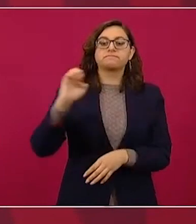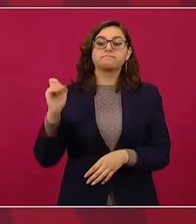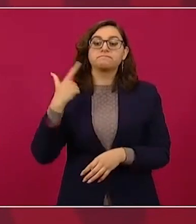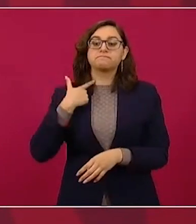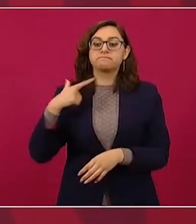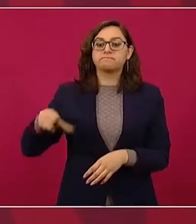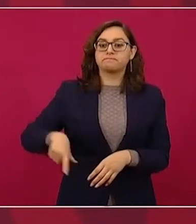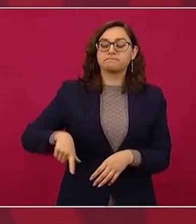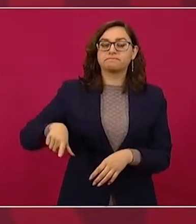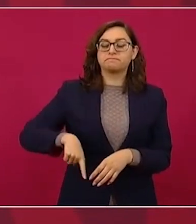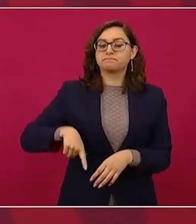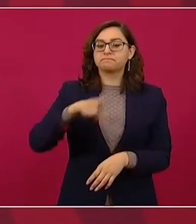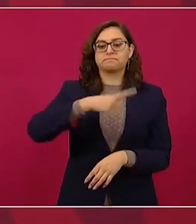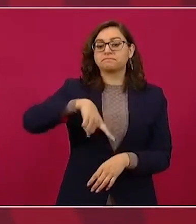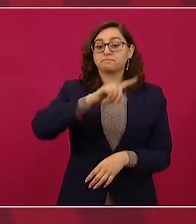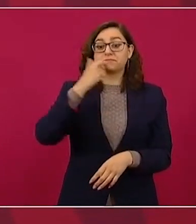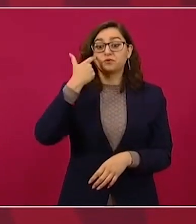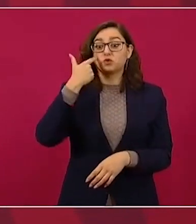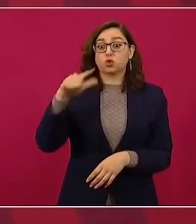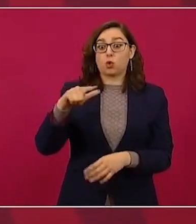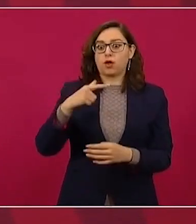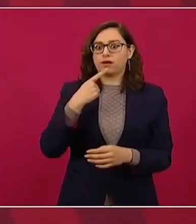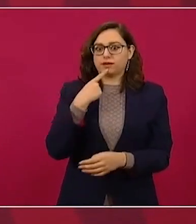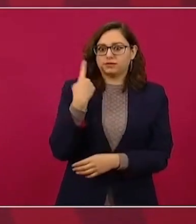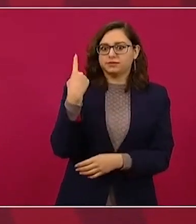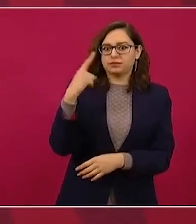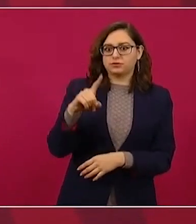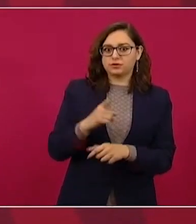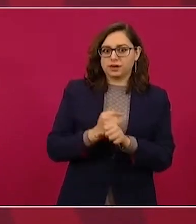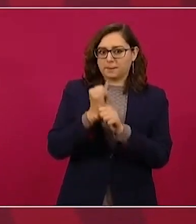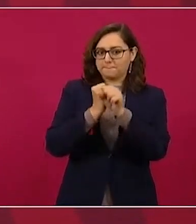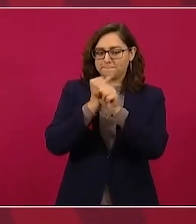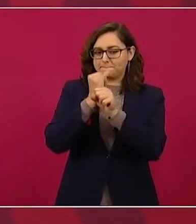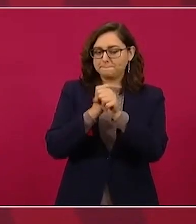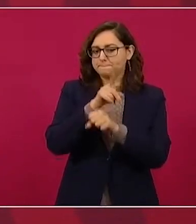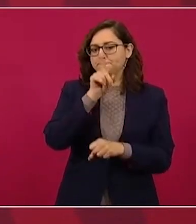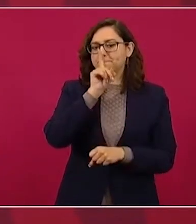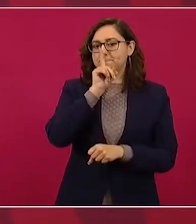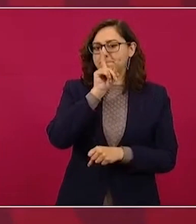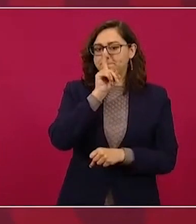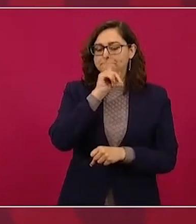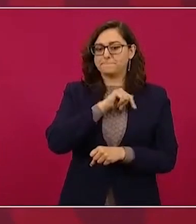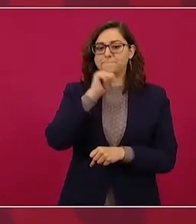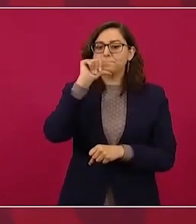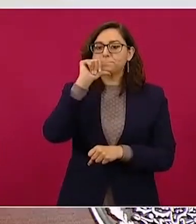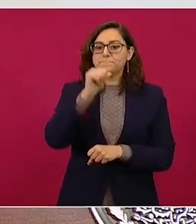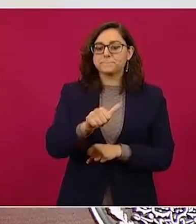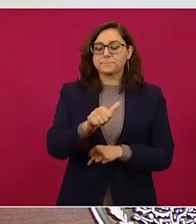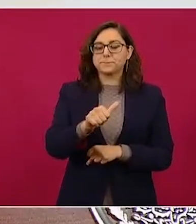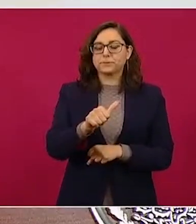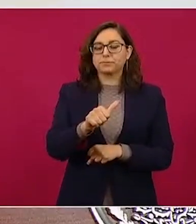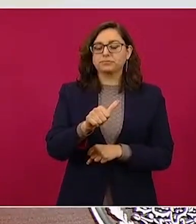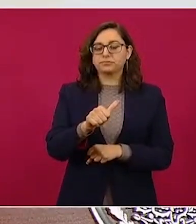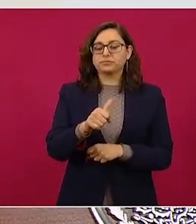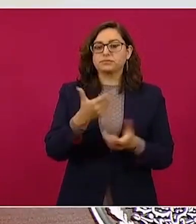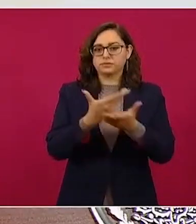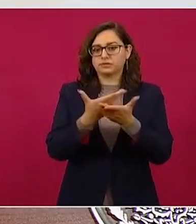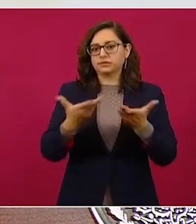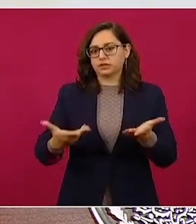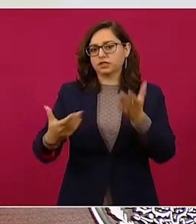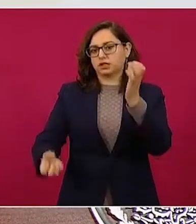se habían presentado denuncias sobre estos hechos nuevos.